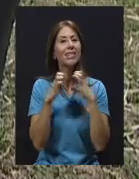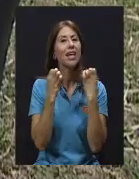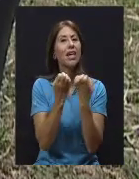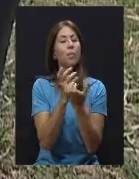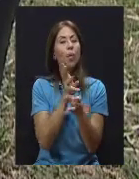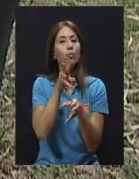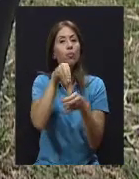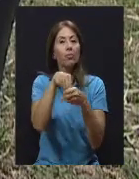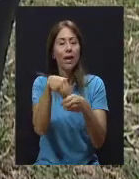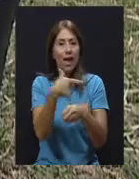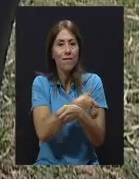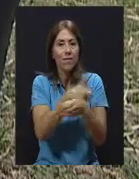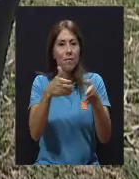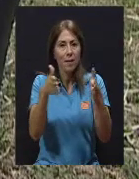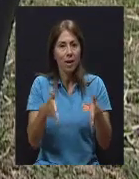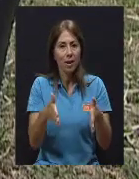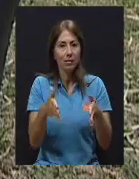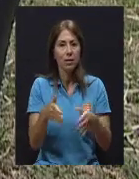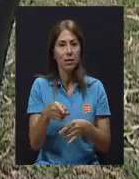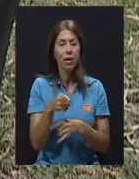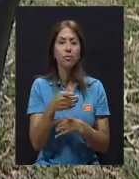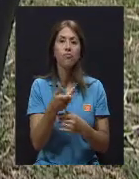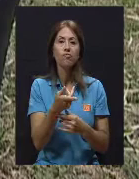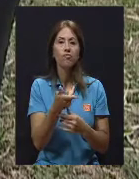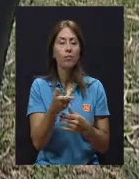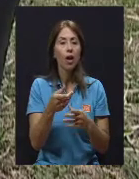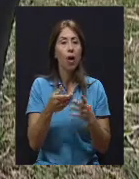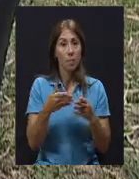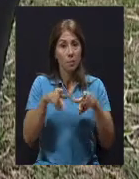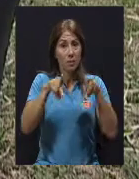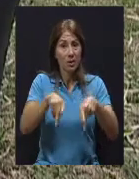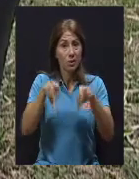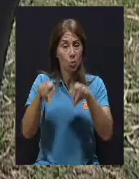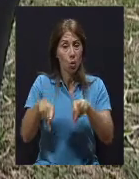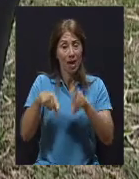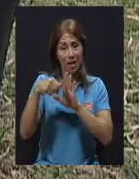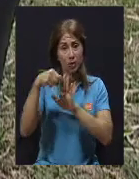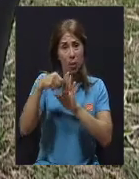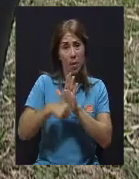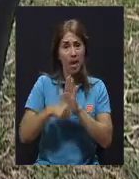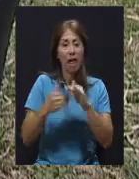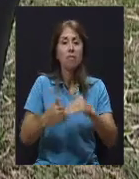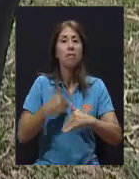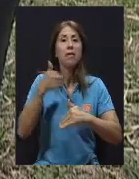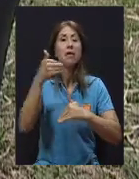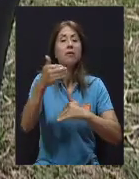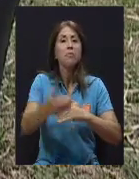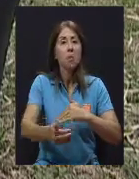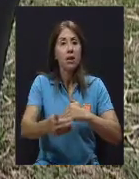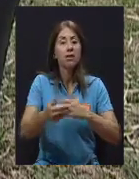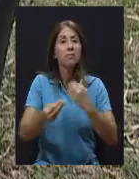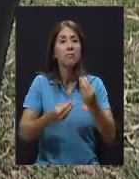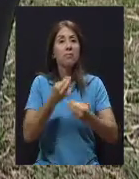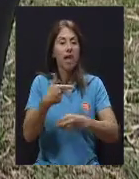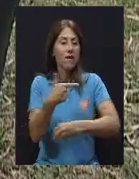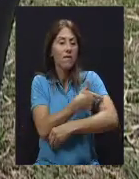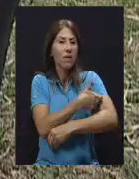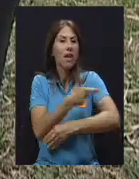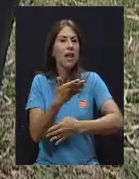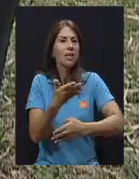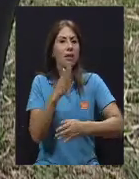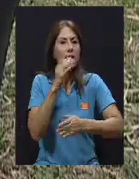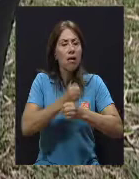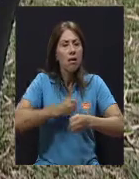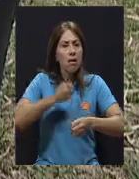televidentes cuáles son todos esos cuidados en el posoperatorio que ustedes realizan, porque a veces las personas en casa no saben